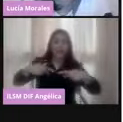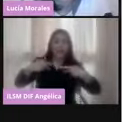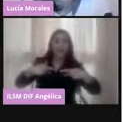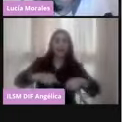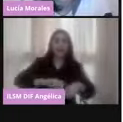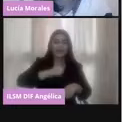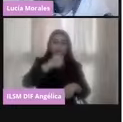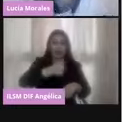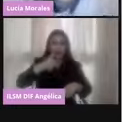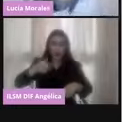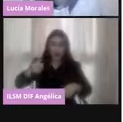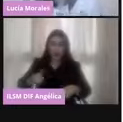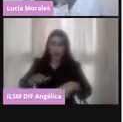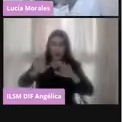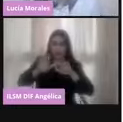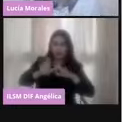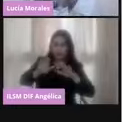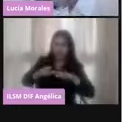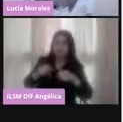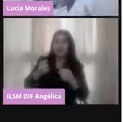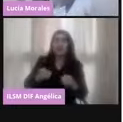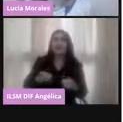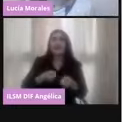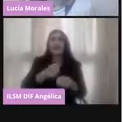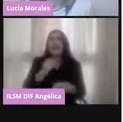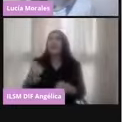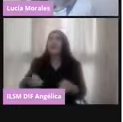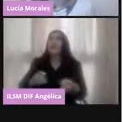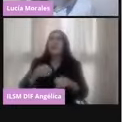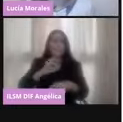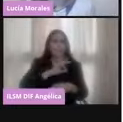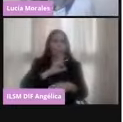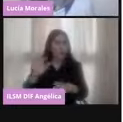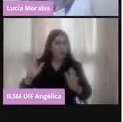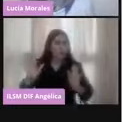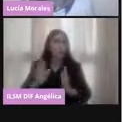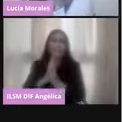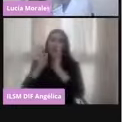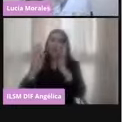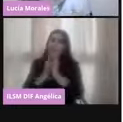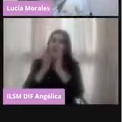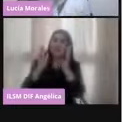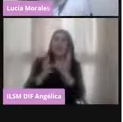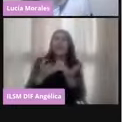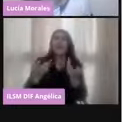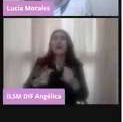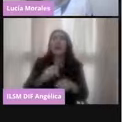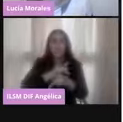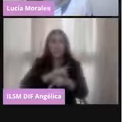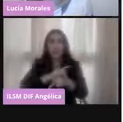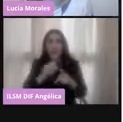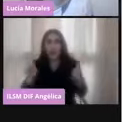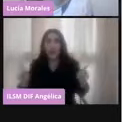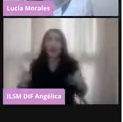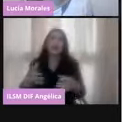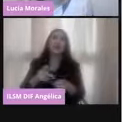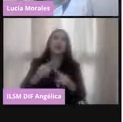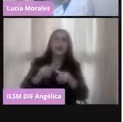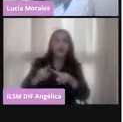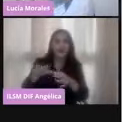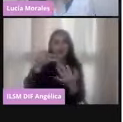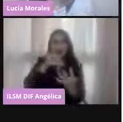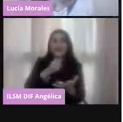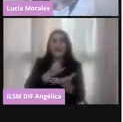de ciudadanía podemos de alguna manera intervenir en los asuntos públicos de manera directa o a través de nuestros representantes que elegimos.